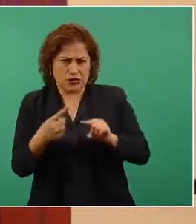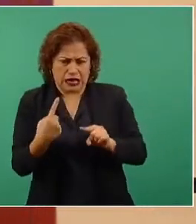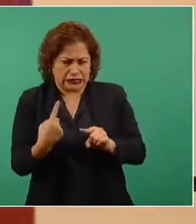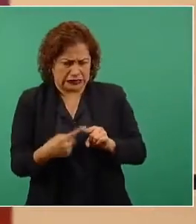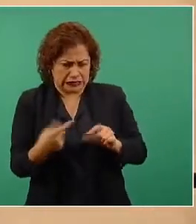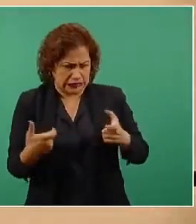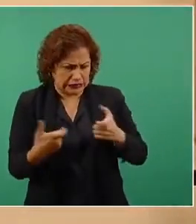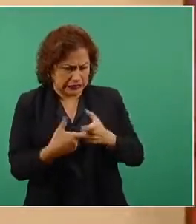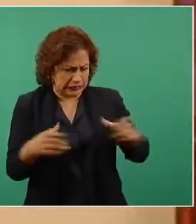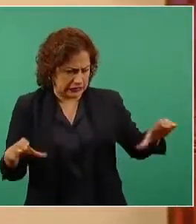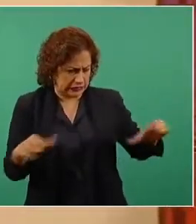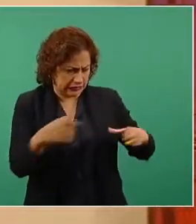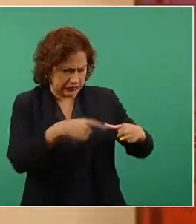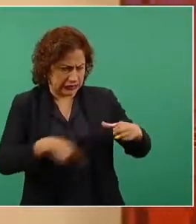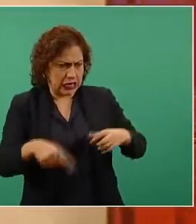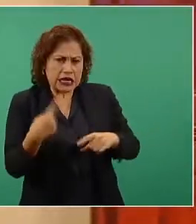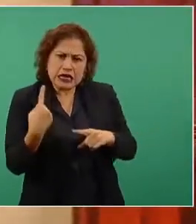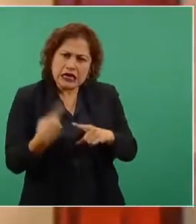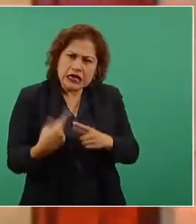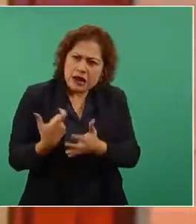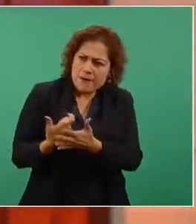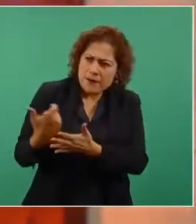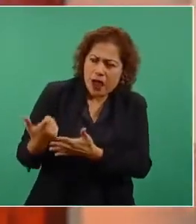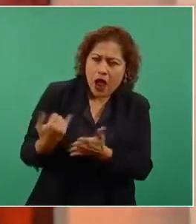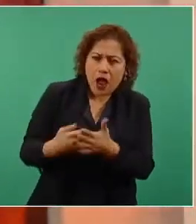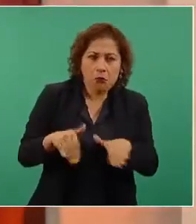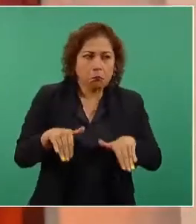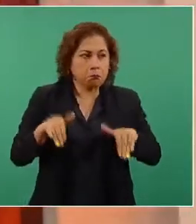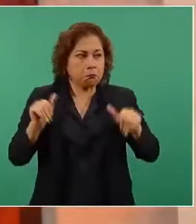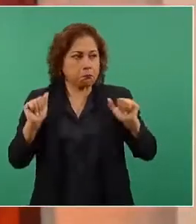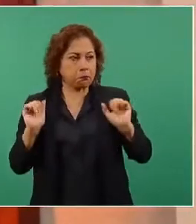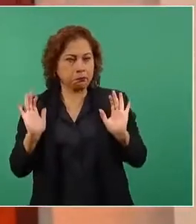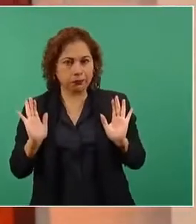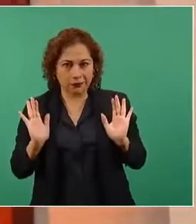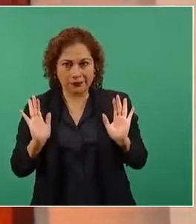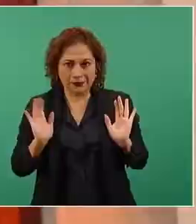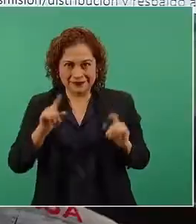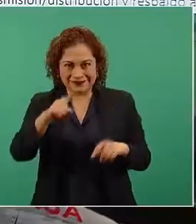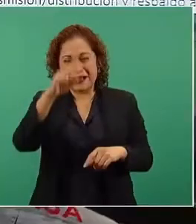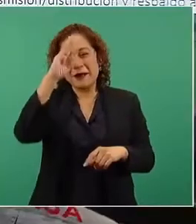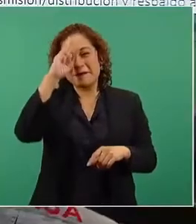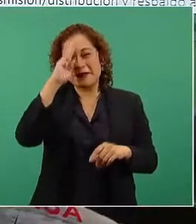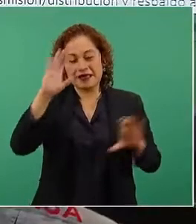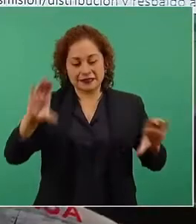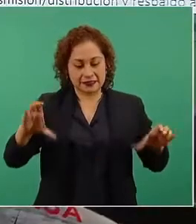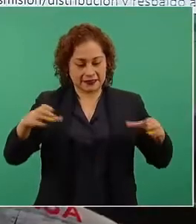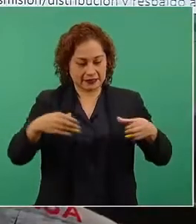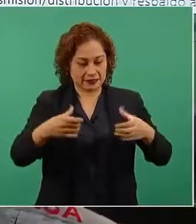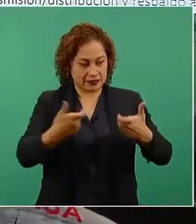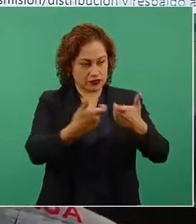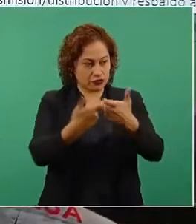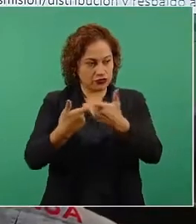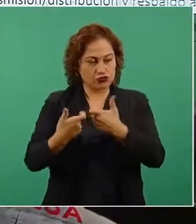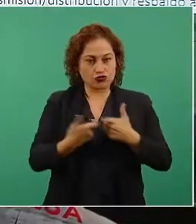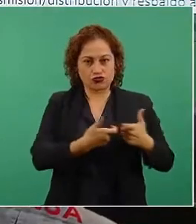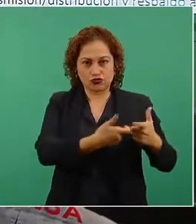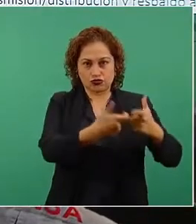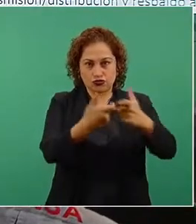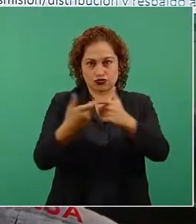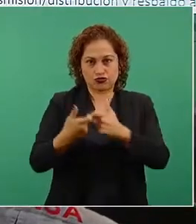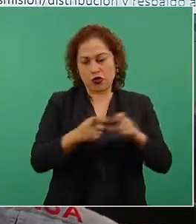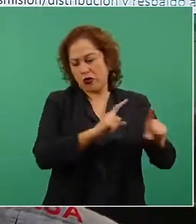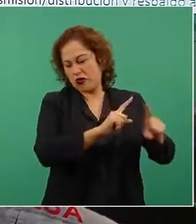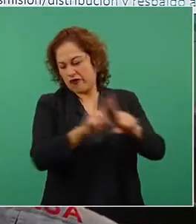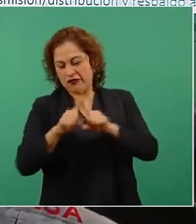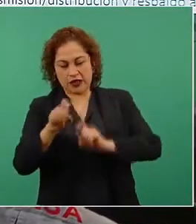Porque, digamos, imagínense ustedes que estas sociedades, con sus socios, al final del año, pues van a decretar